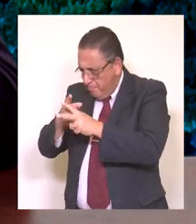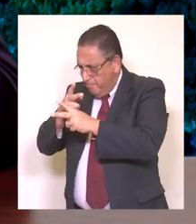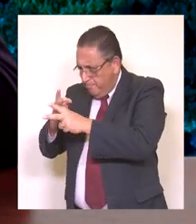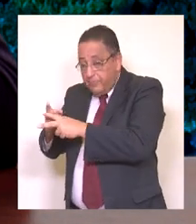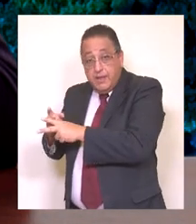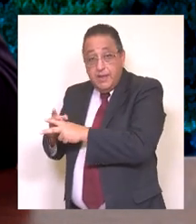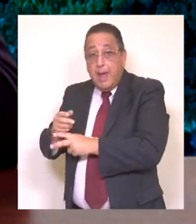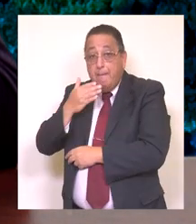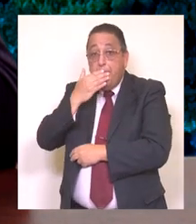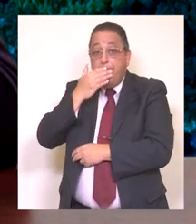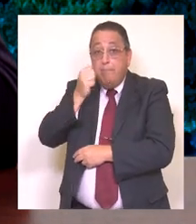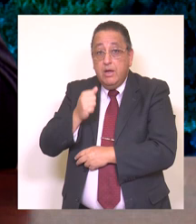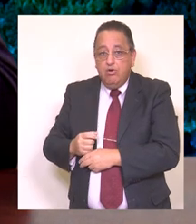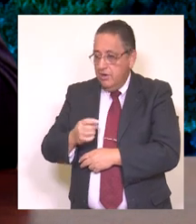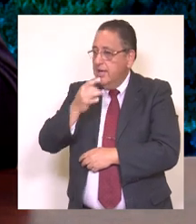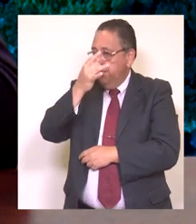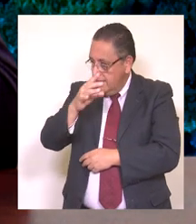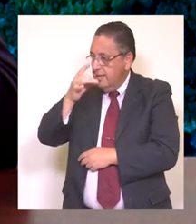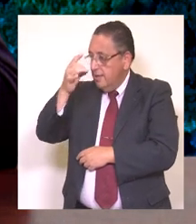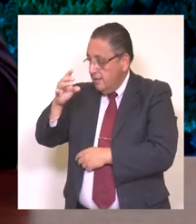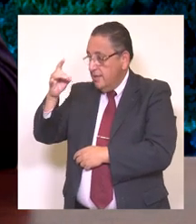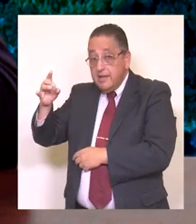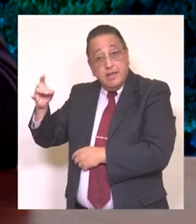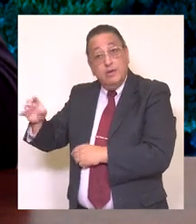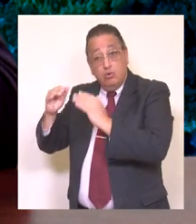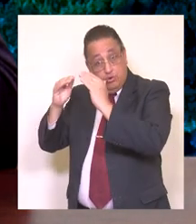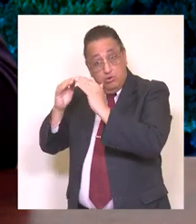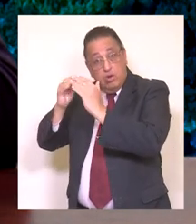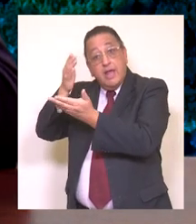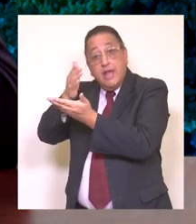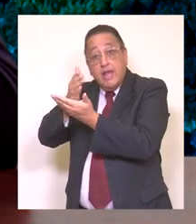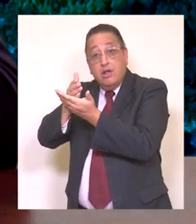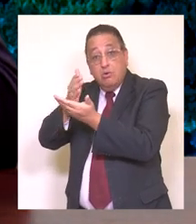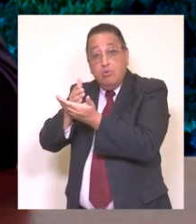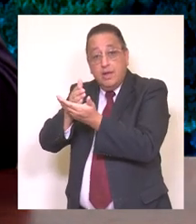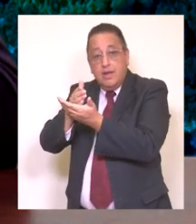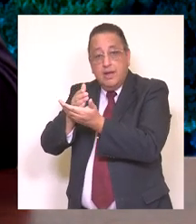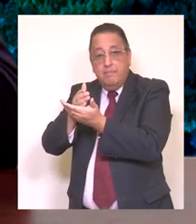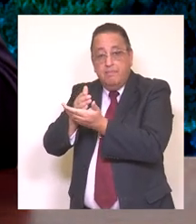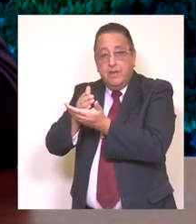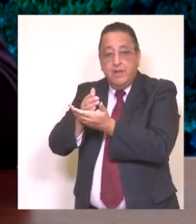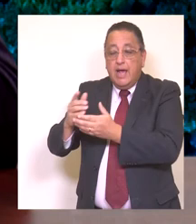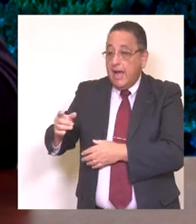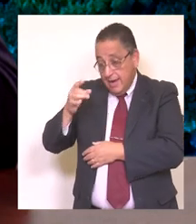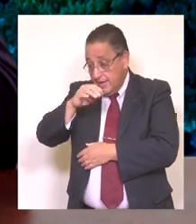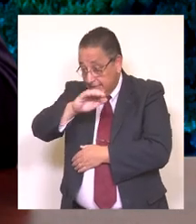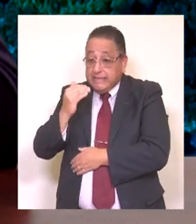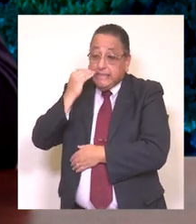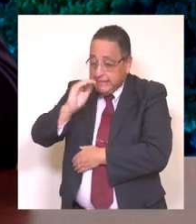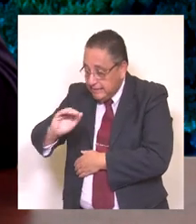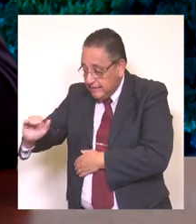y mejorar cada uno de los establecimientos educacionales en los cuales se entrega educación a nuestros